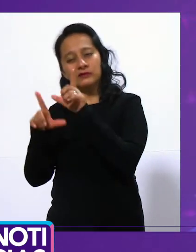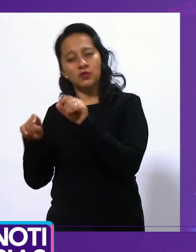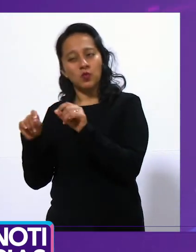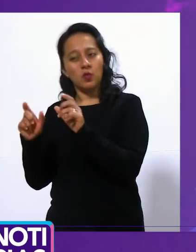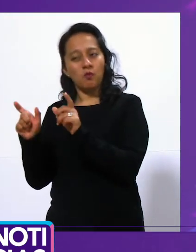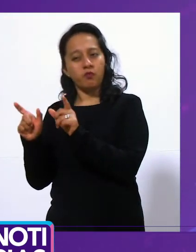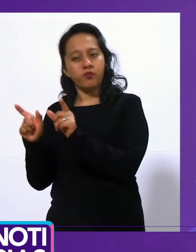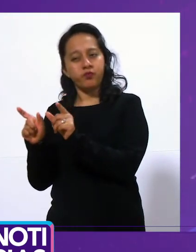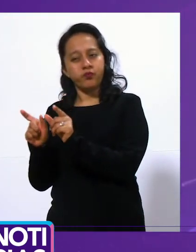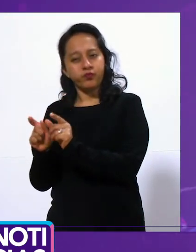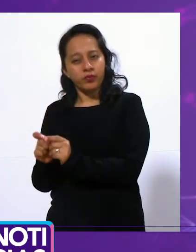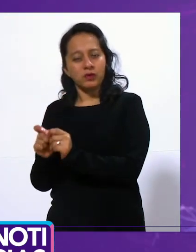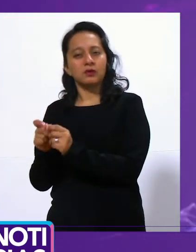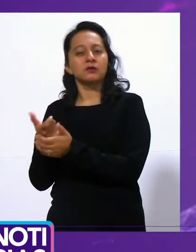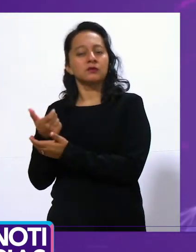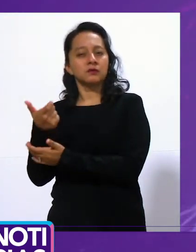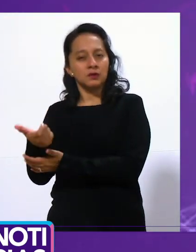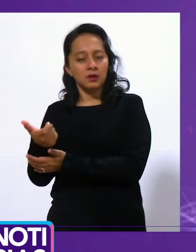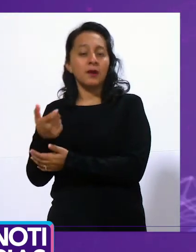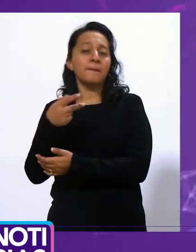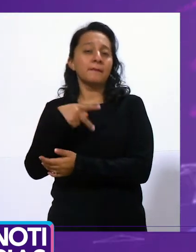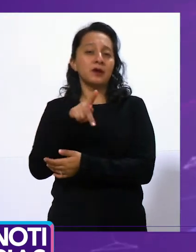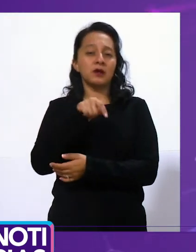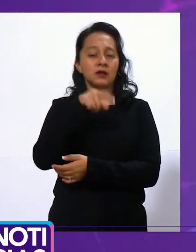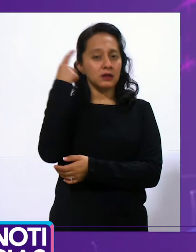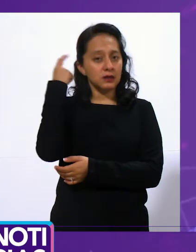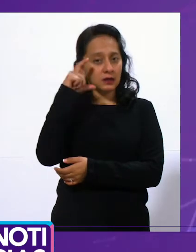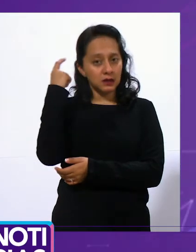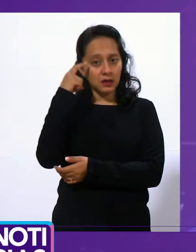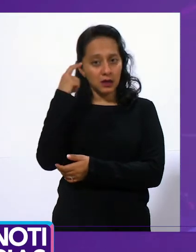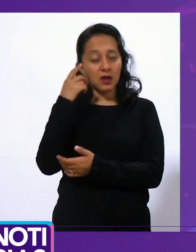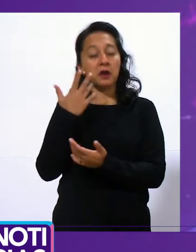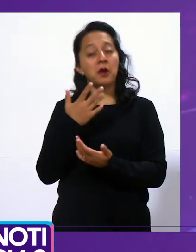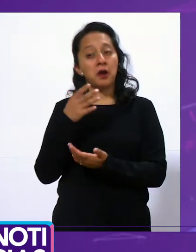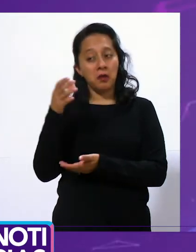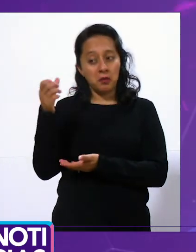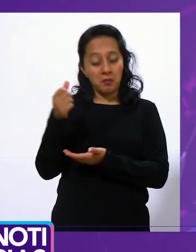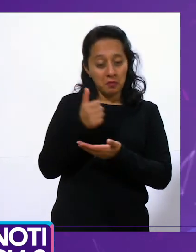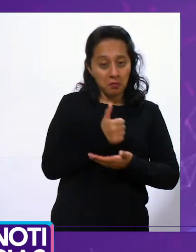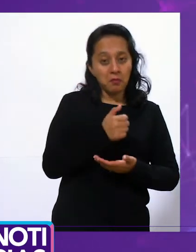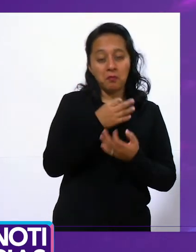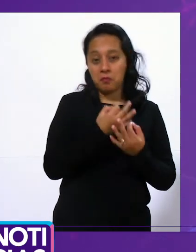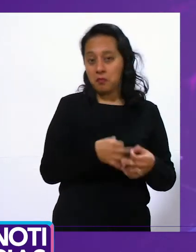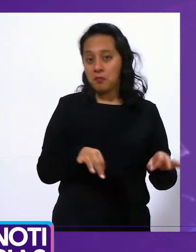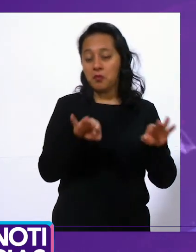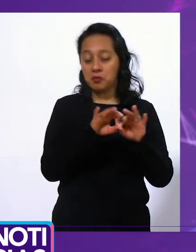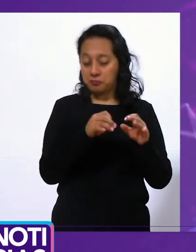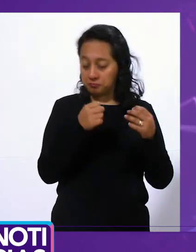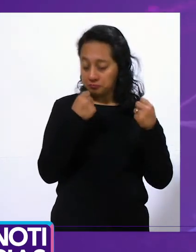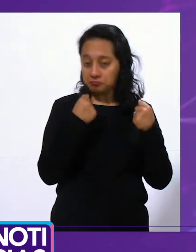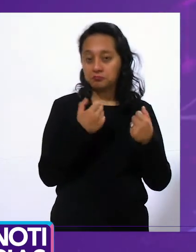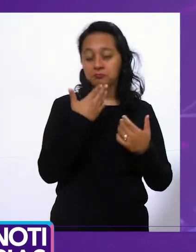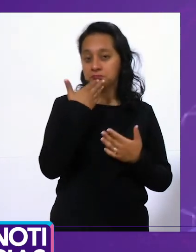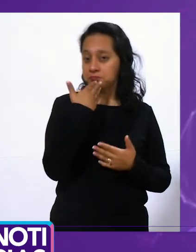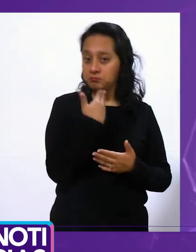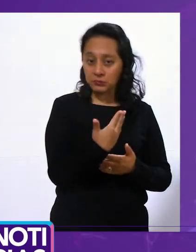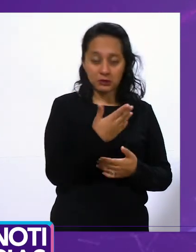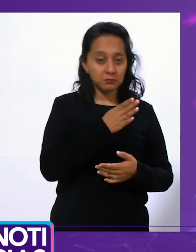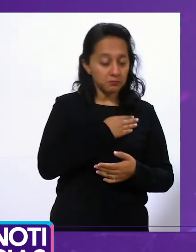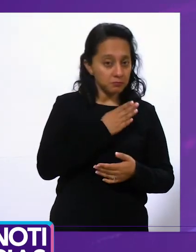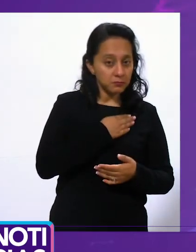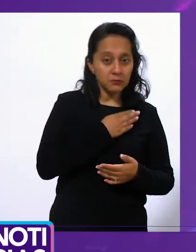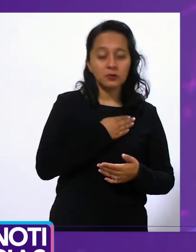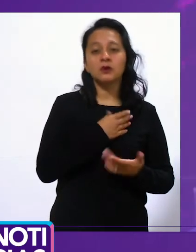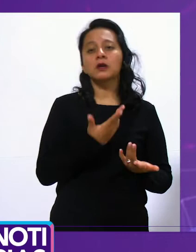activa y que esperemos que nosotros podamos aguantar esta oleada negativa y que